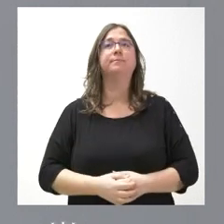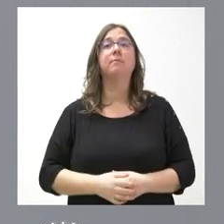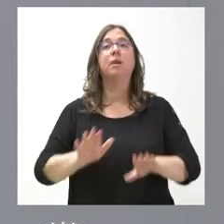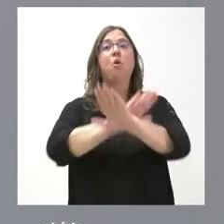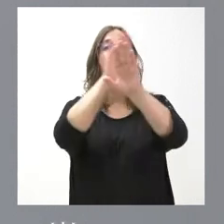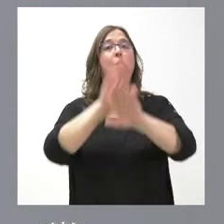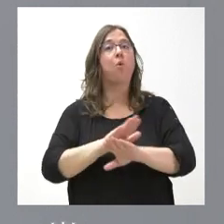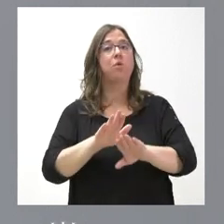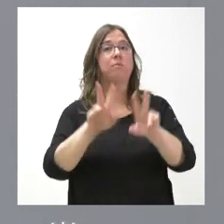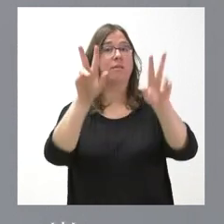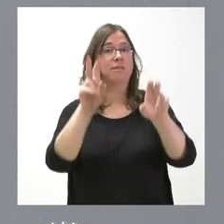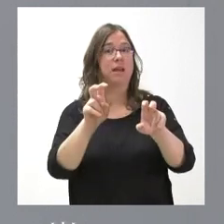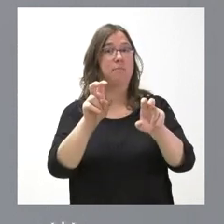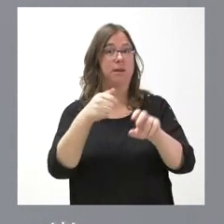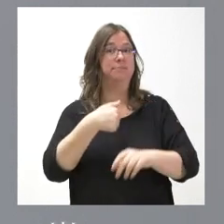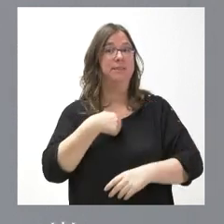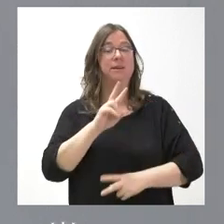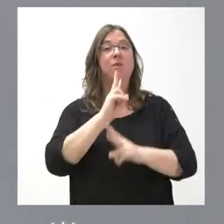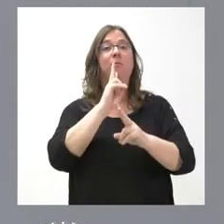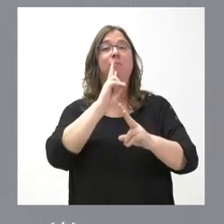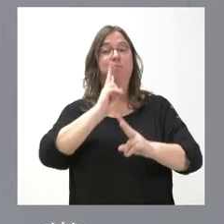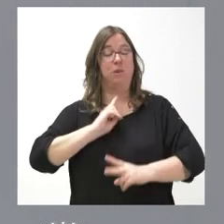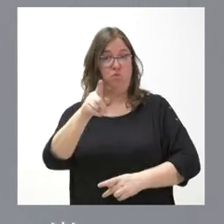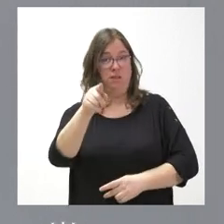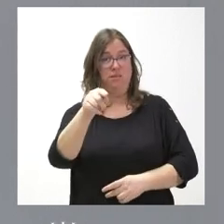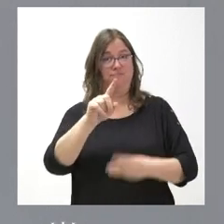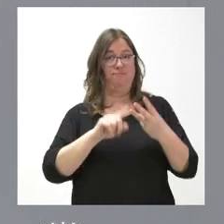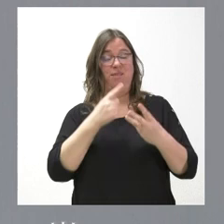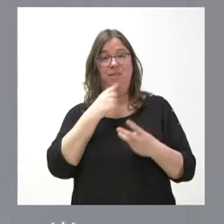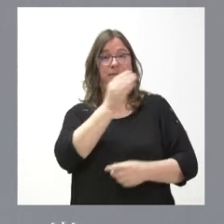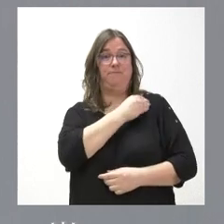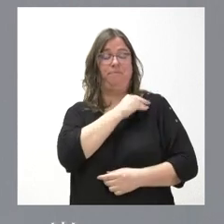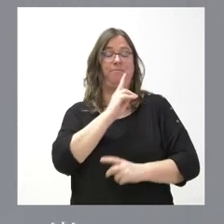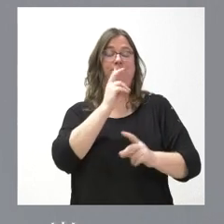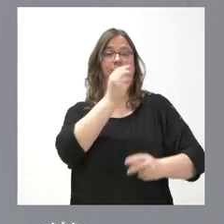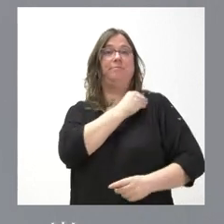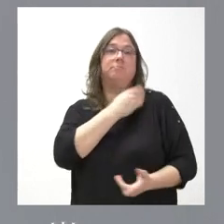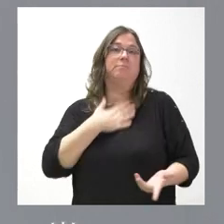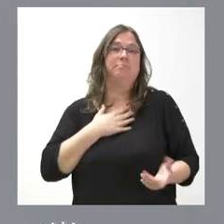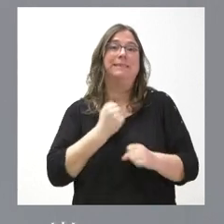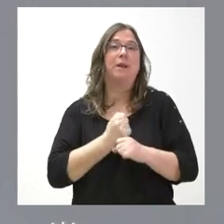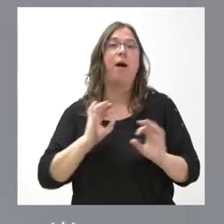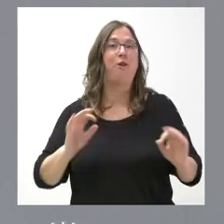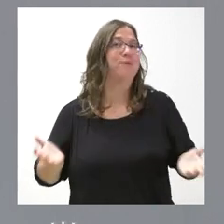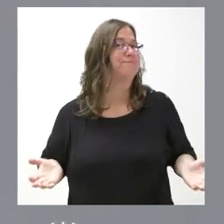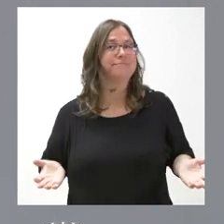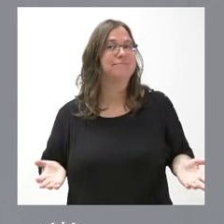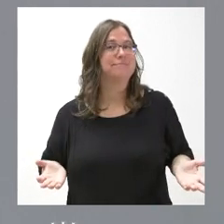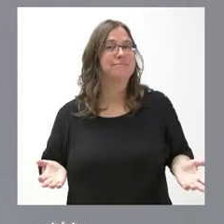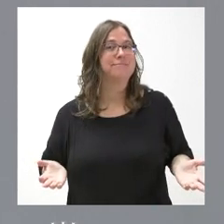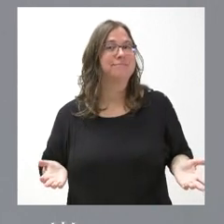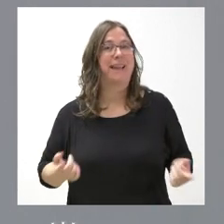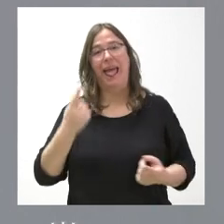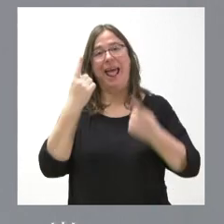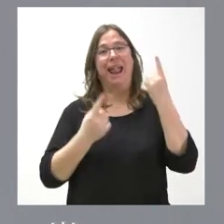último, en relación con la respuesta a las preguntas que usted señala, es mi trabajo, como se dice a